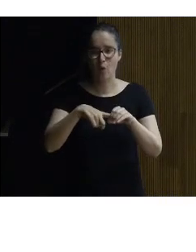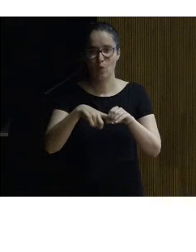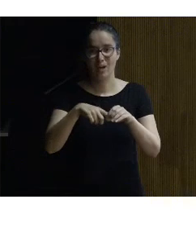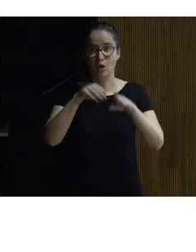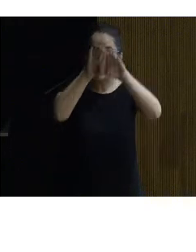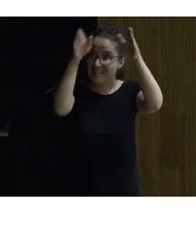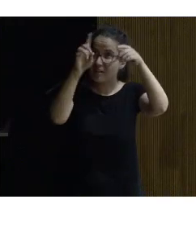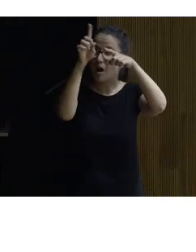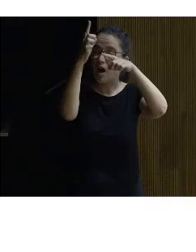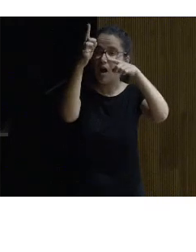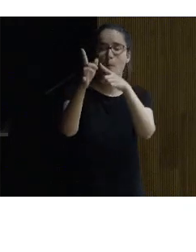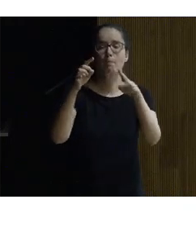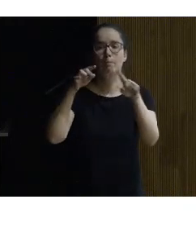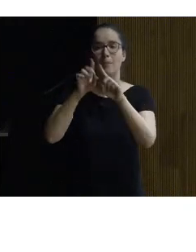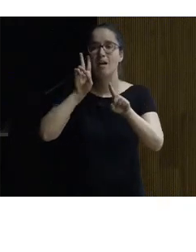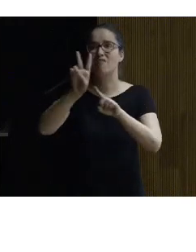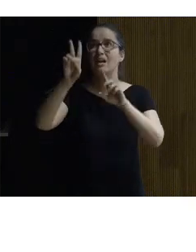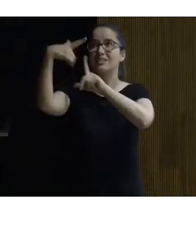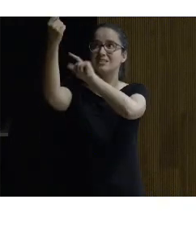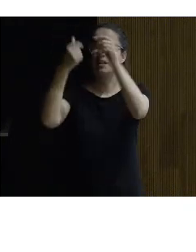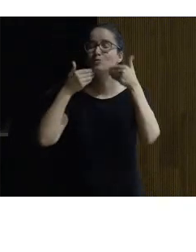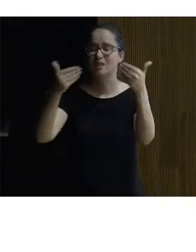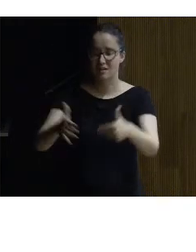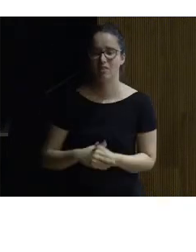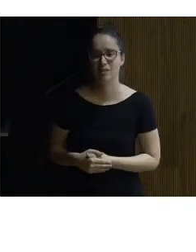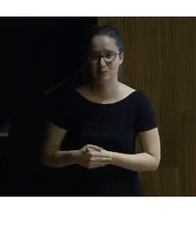hace en el techo para ver las estrellas muchas gracias